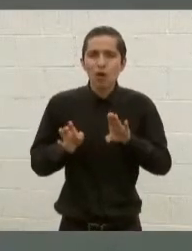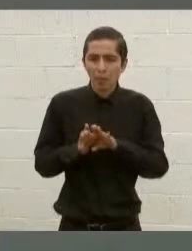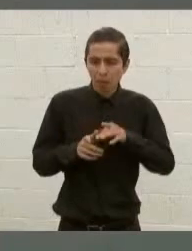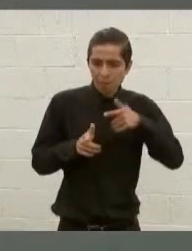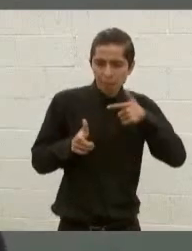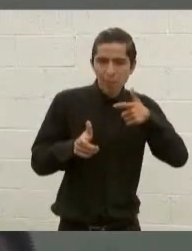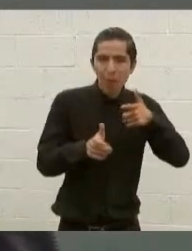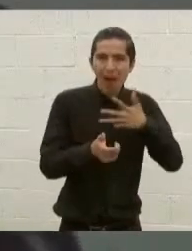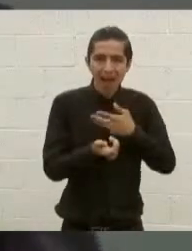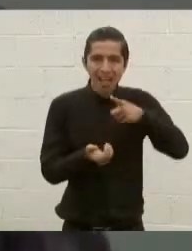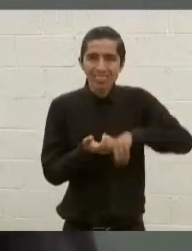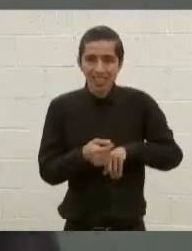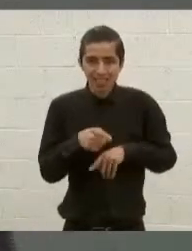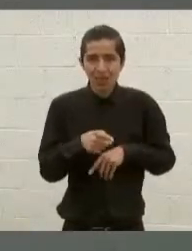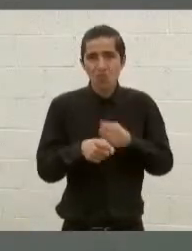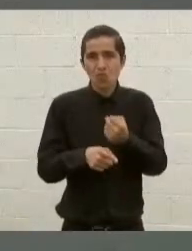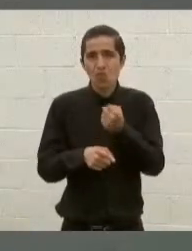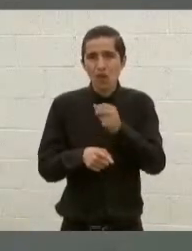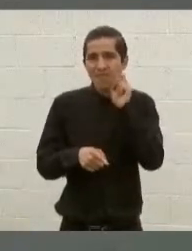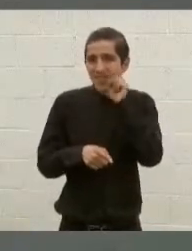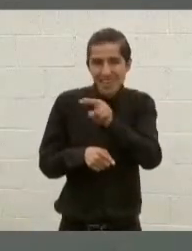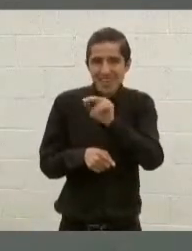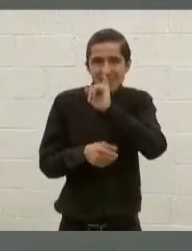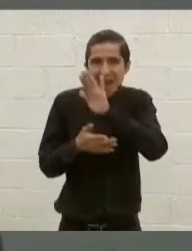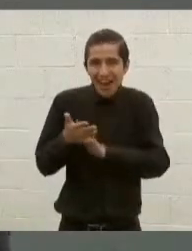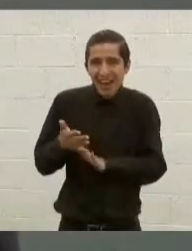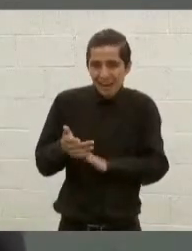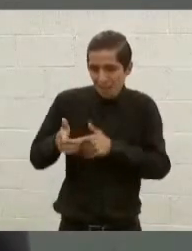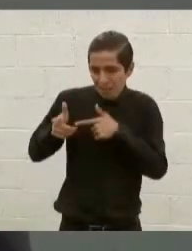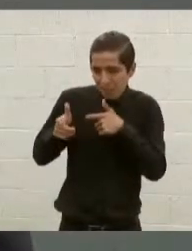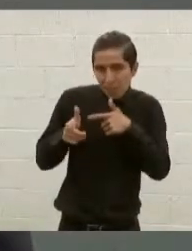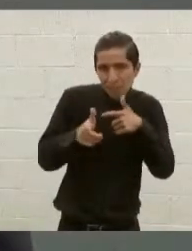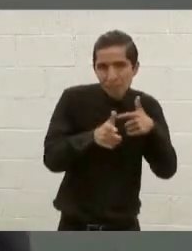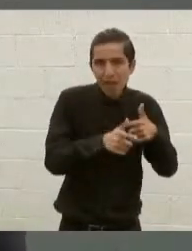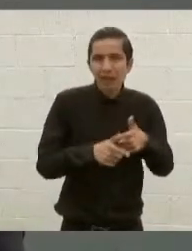fuego que muestran las imágenes ya conocidas.